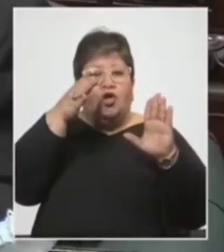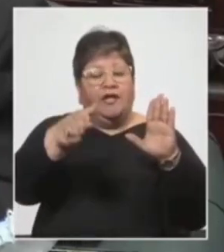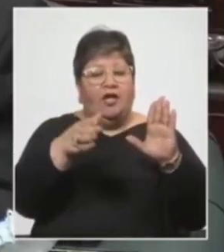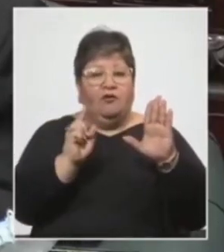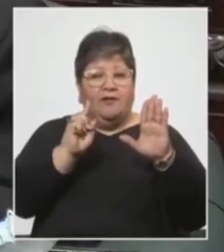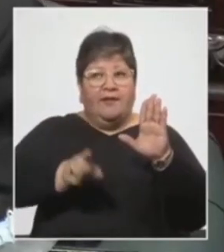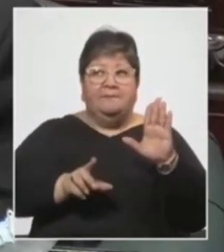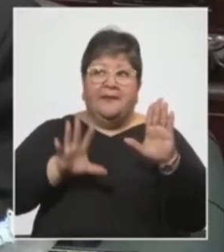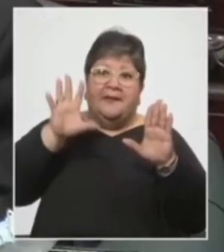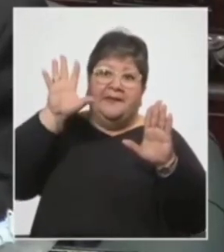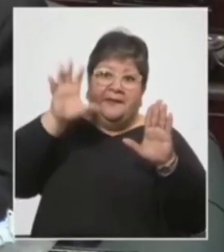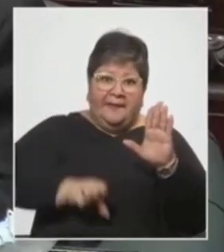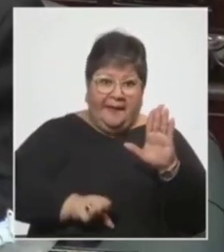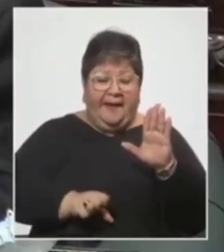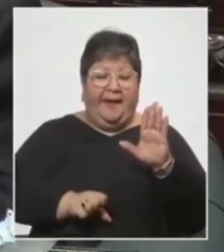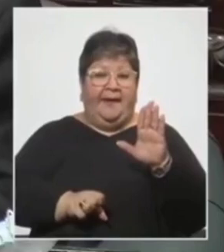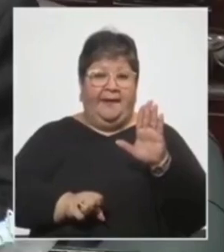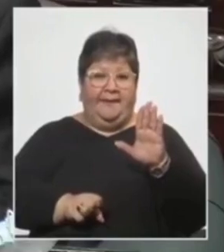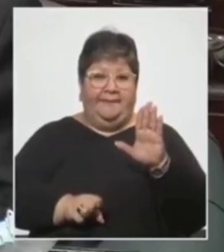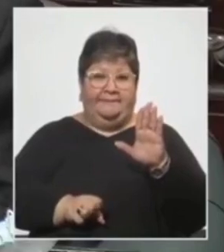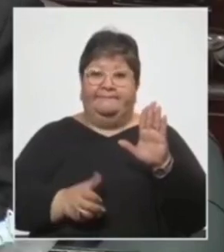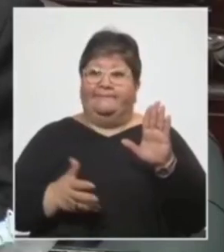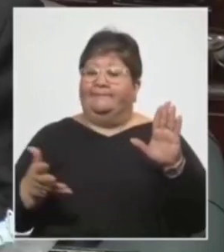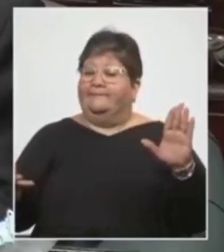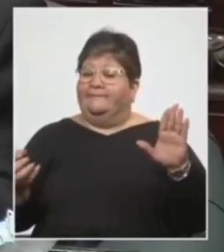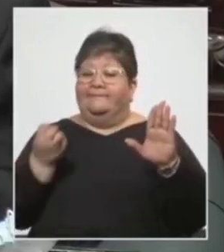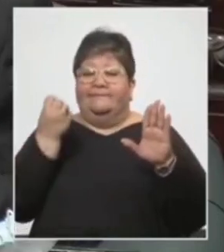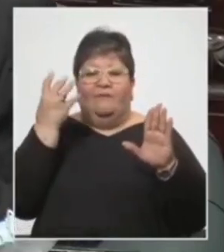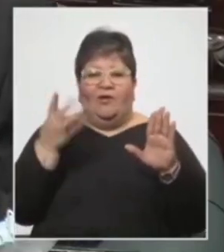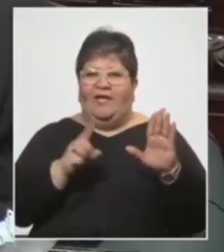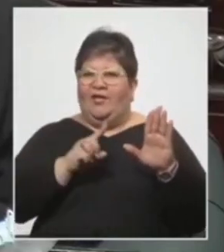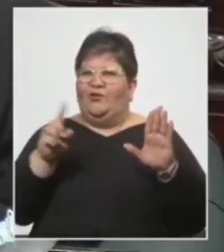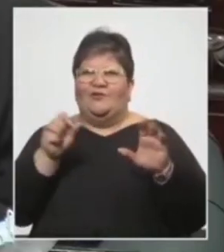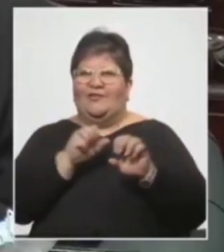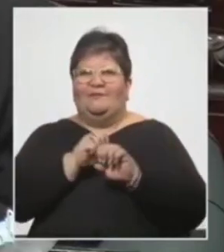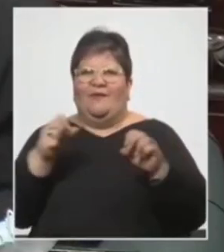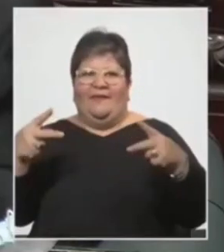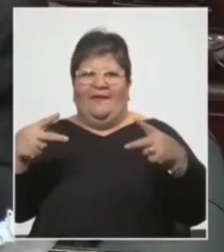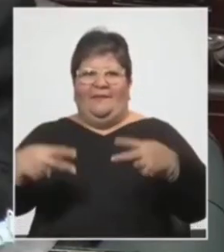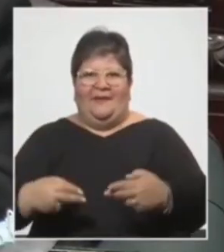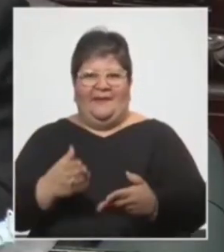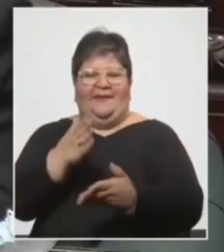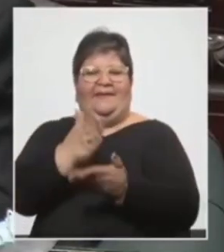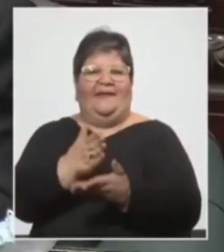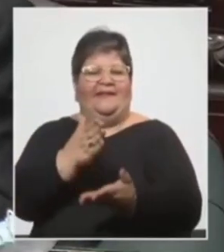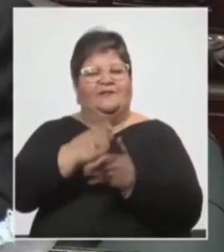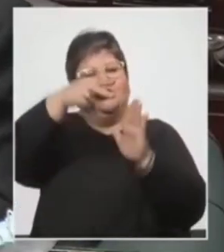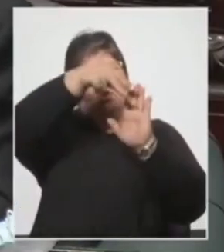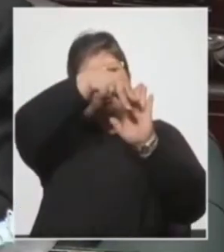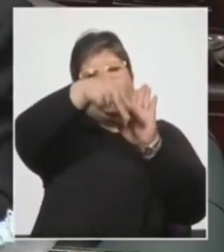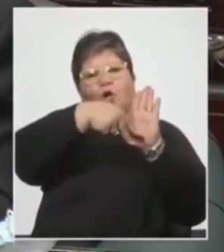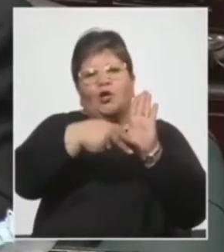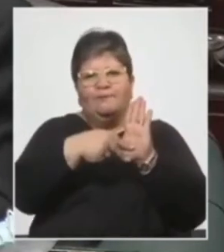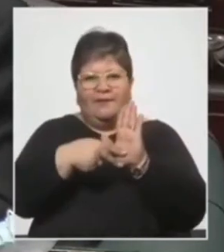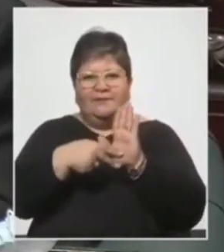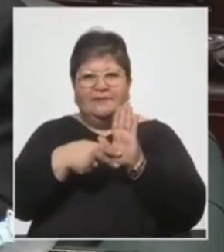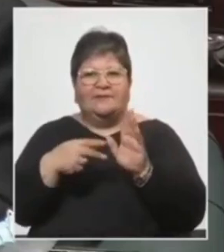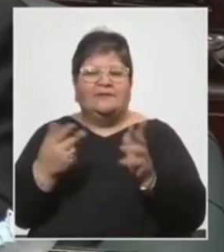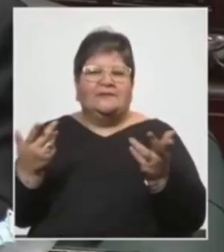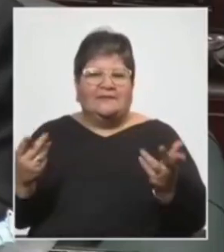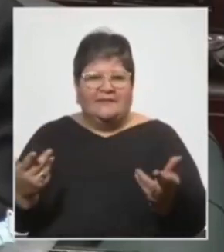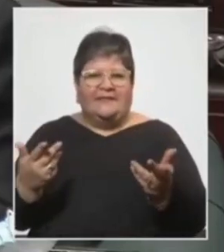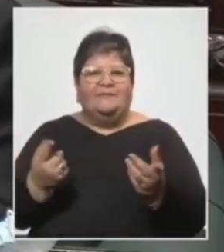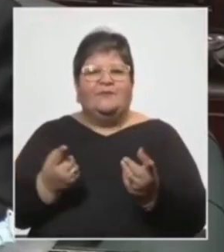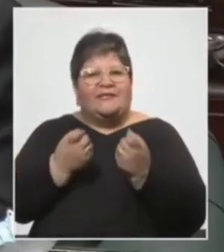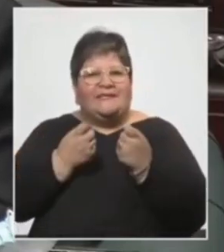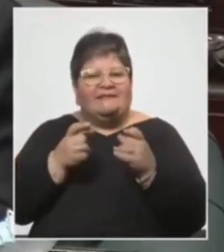cuando es evidente que no es factible hacer esa limitación del derecho con normas que sean claras precisas